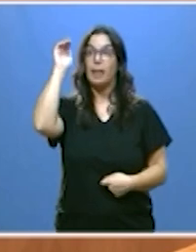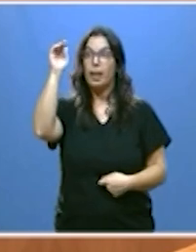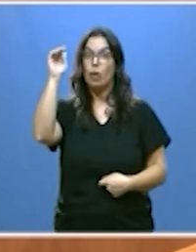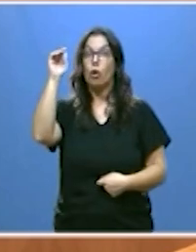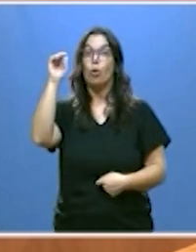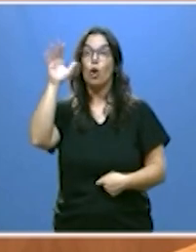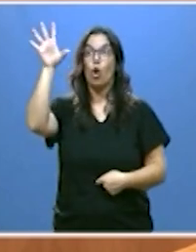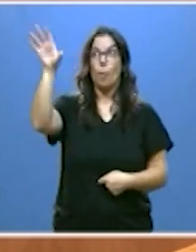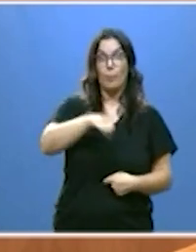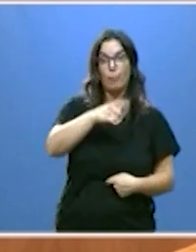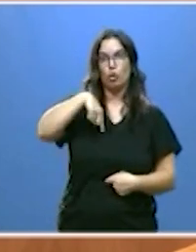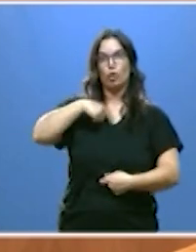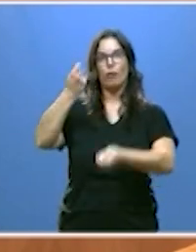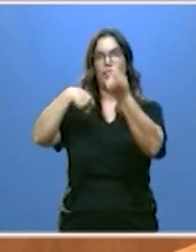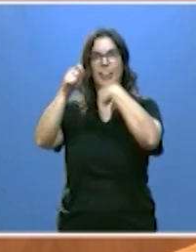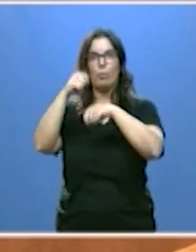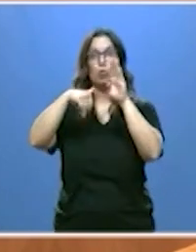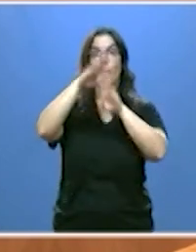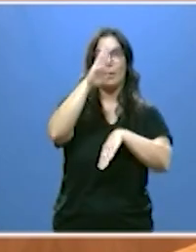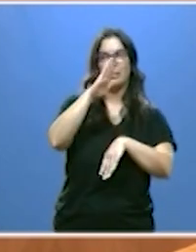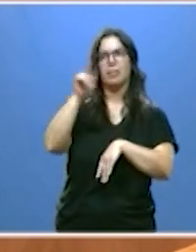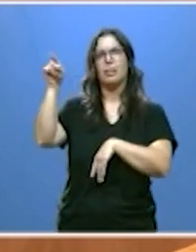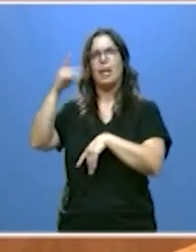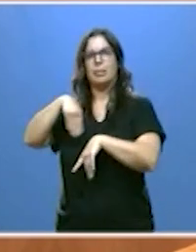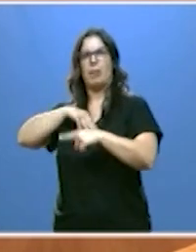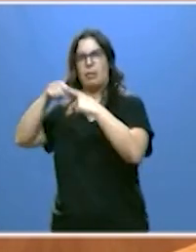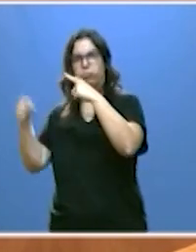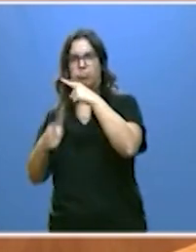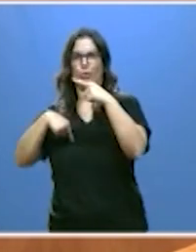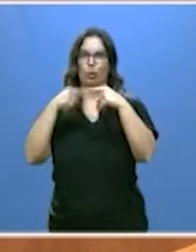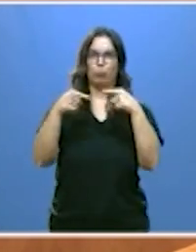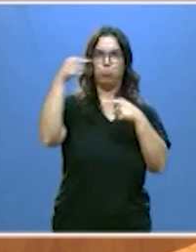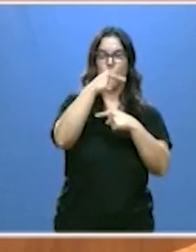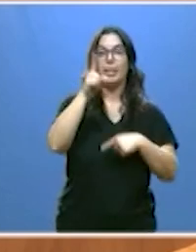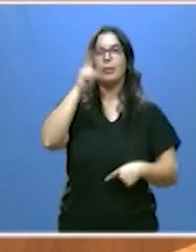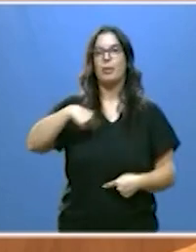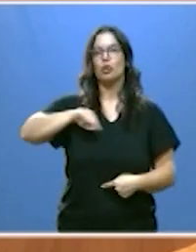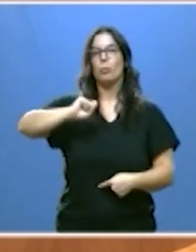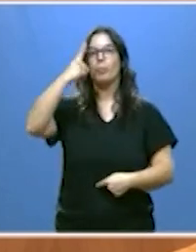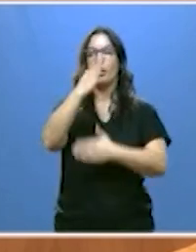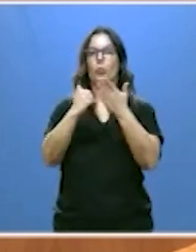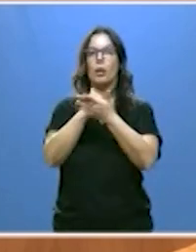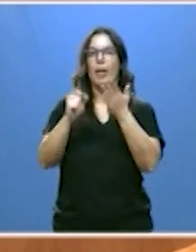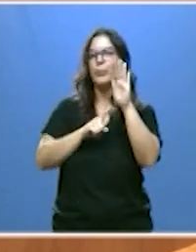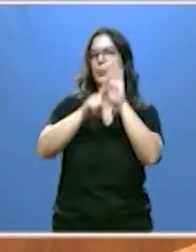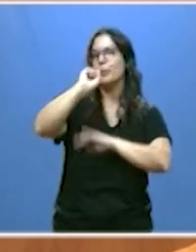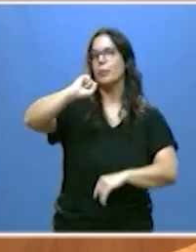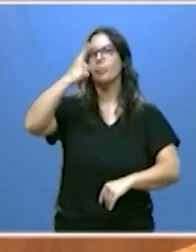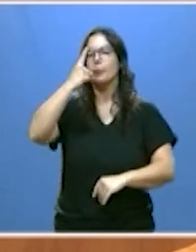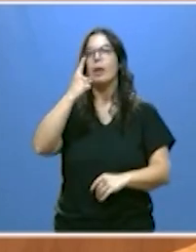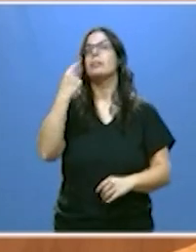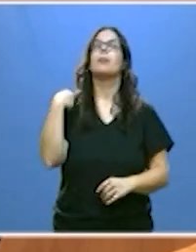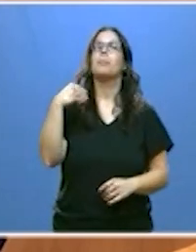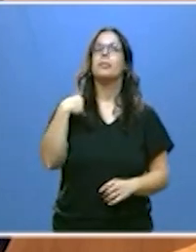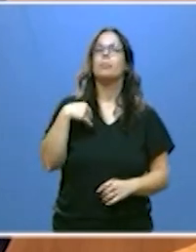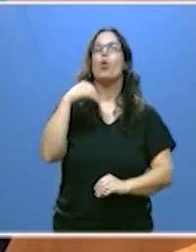y en los seis primeros meses fuimos la segunda comunidad con mayor crecimiento del índice de producción